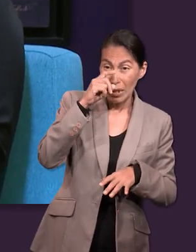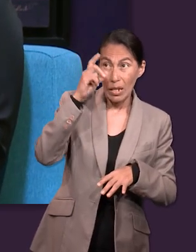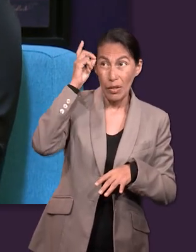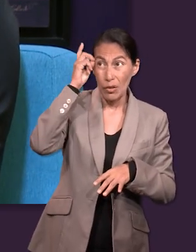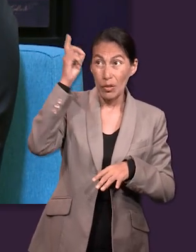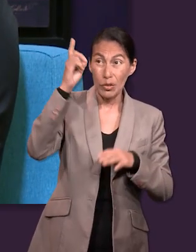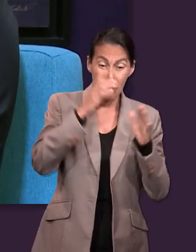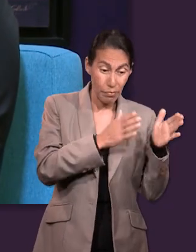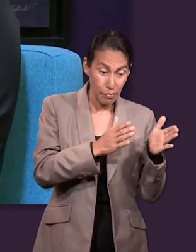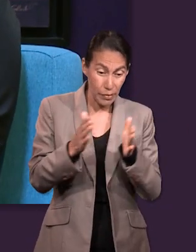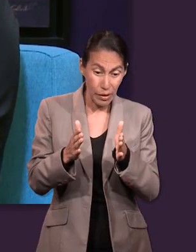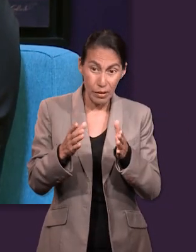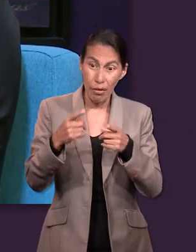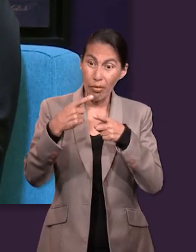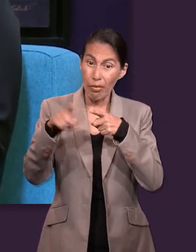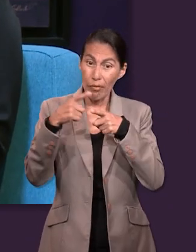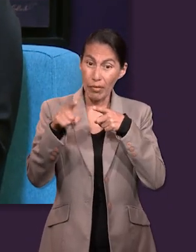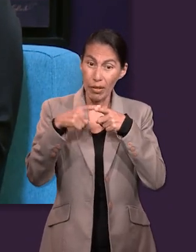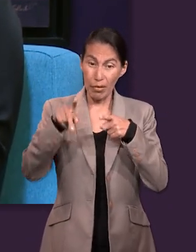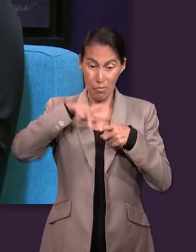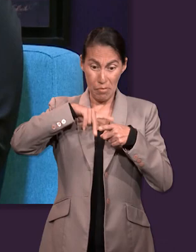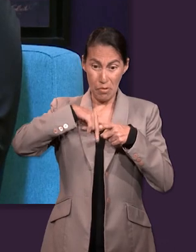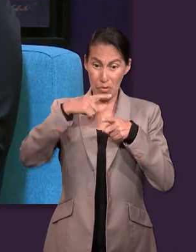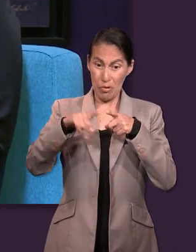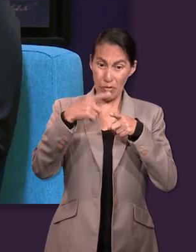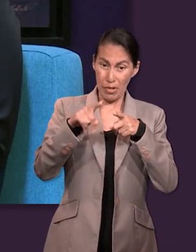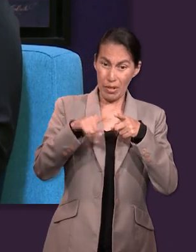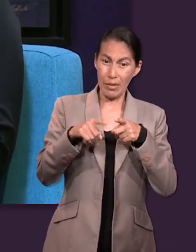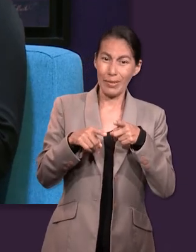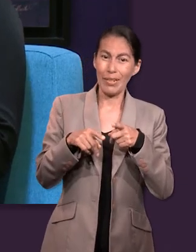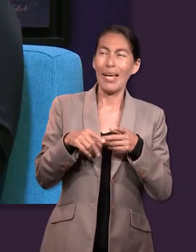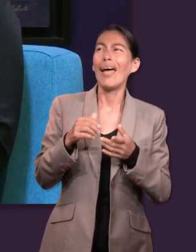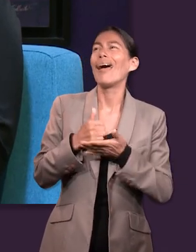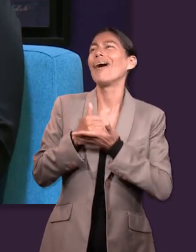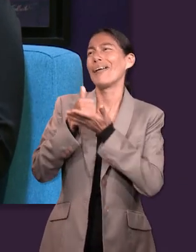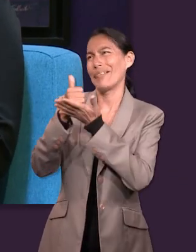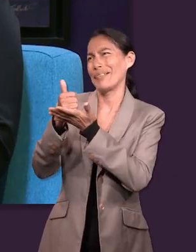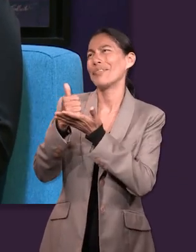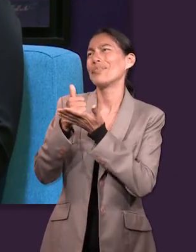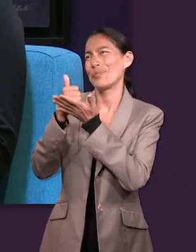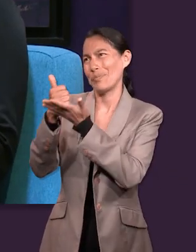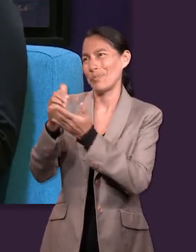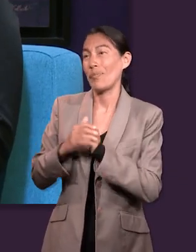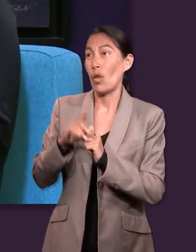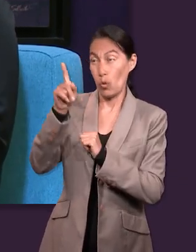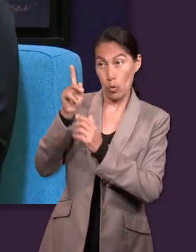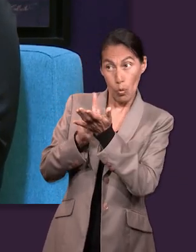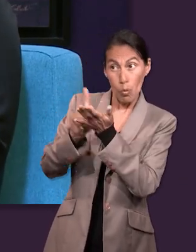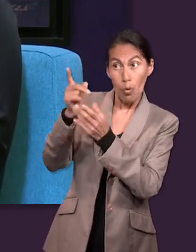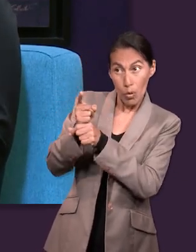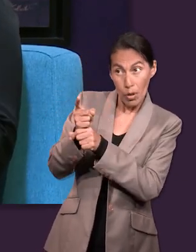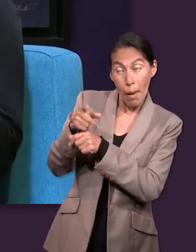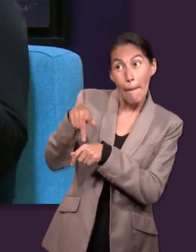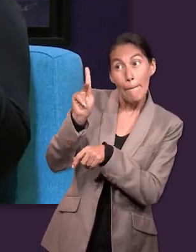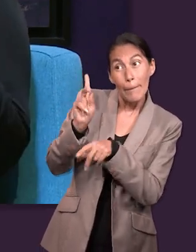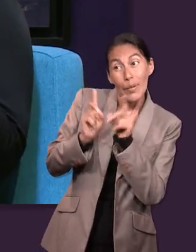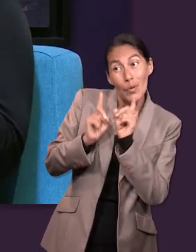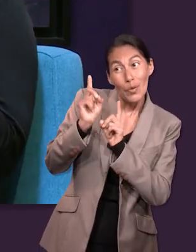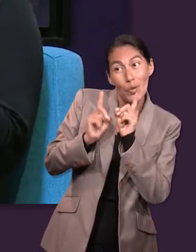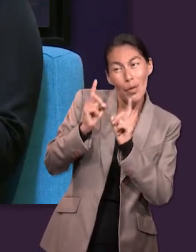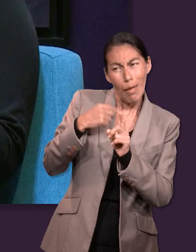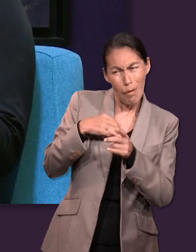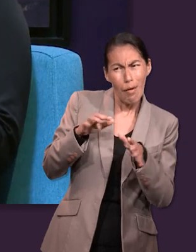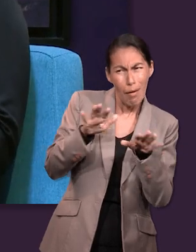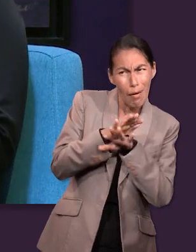los planes de Dios son diferentes a los nuestros. Incluso tratamos de ayudar a Dios de, ay, esta es tu voluntad, pero a lo mejor